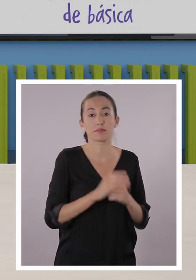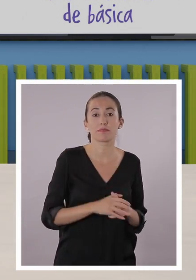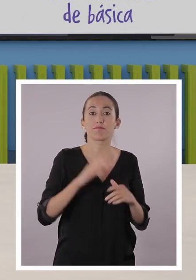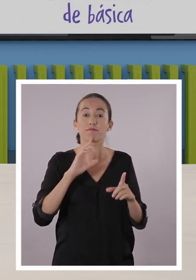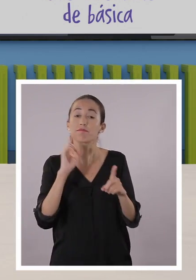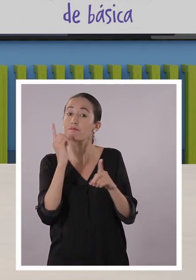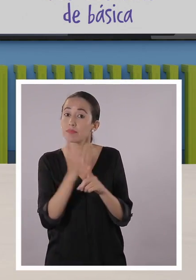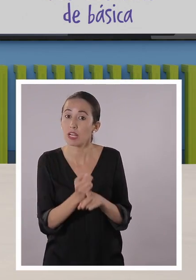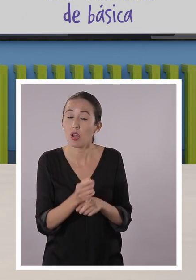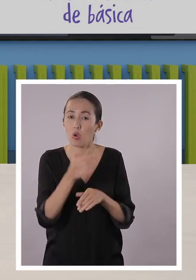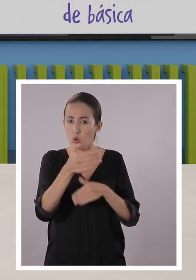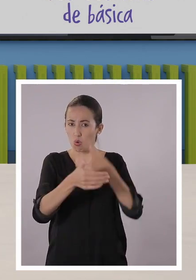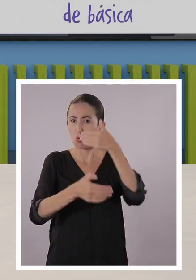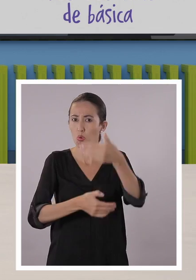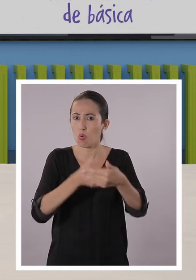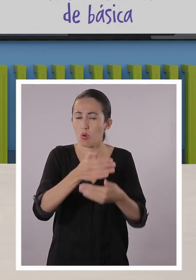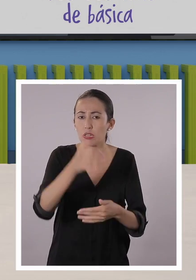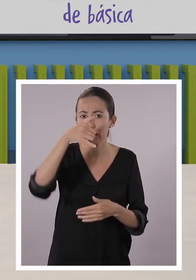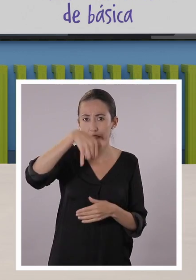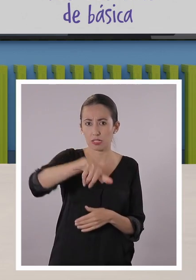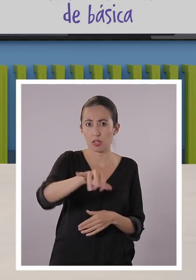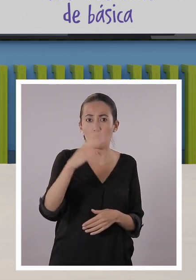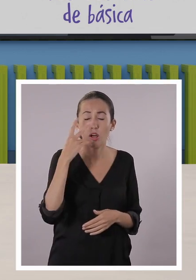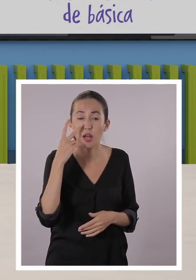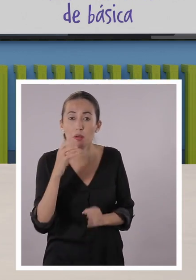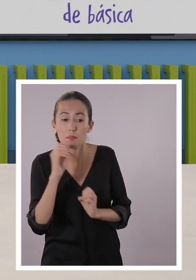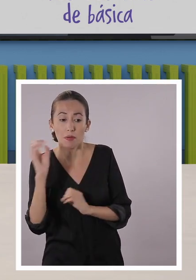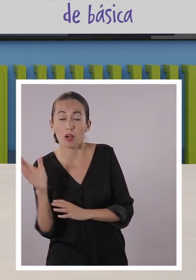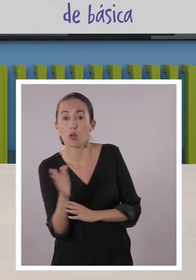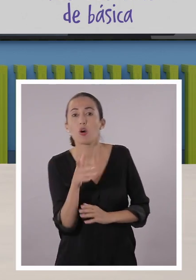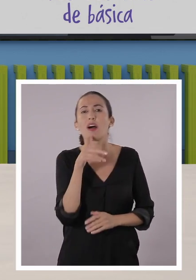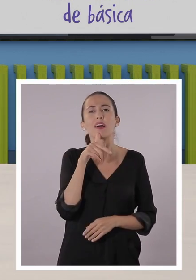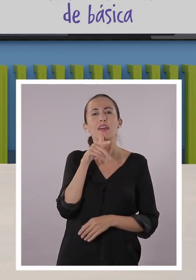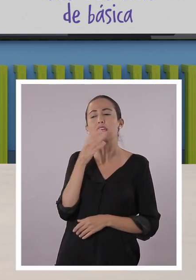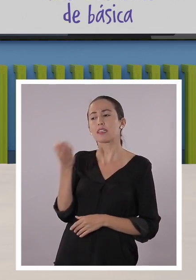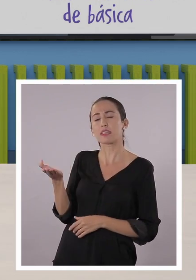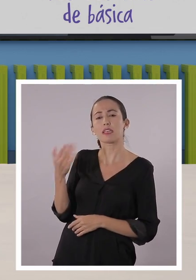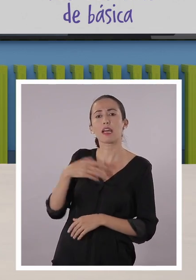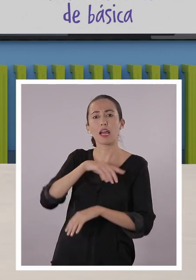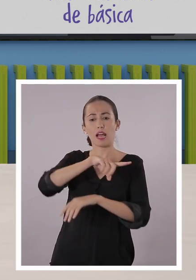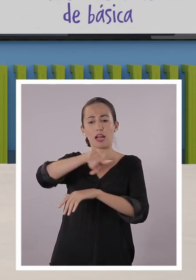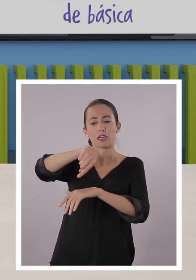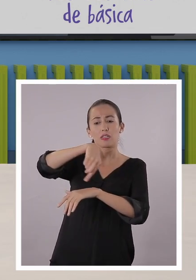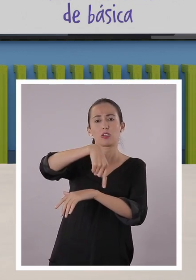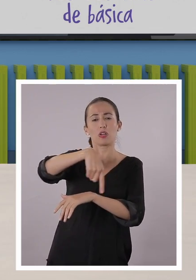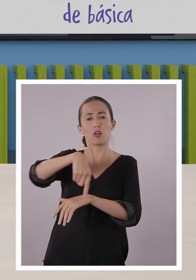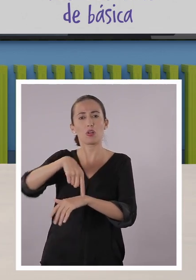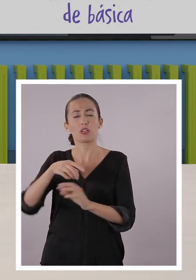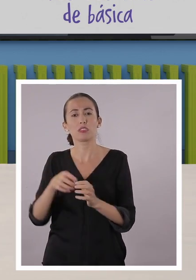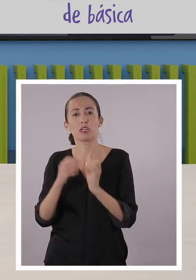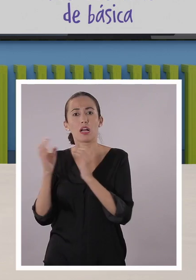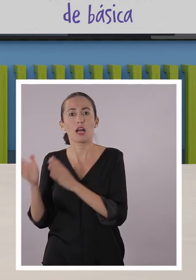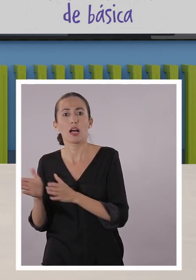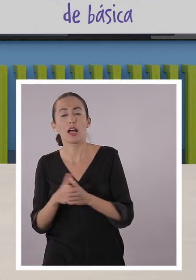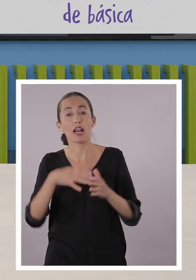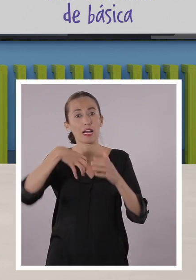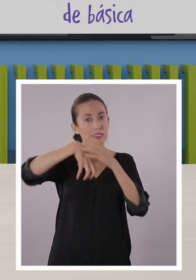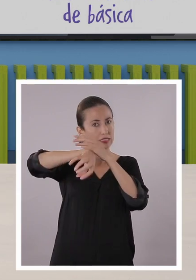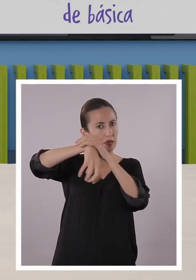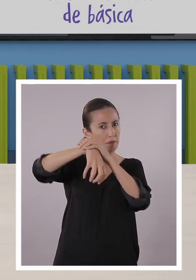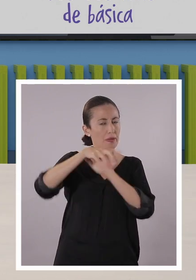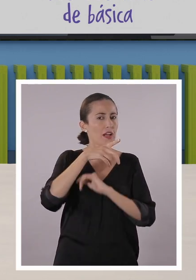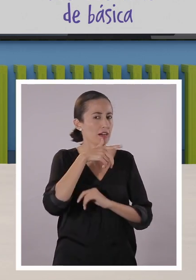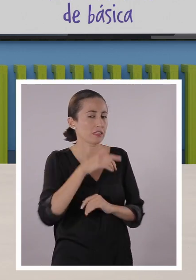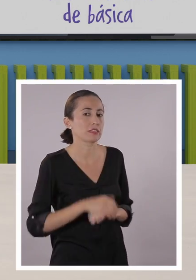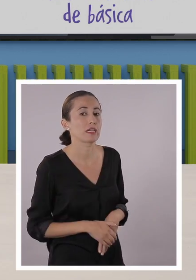va a ser el sujeto. Ahí les hago una pregunta. Y a ti, Santi, también. A ver. ¿Quién anuncia las horas del día? Las campanas.